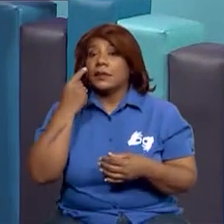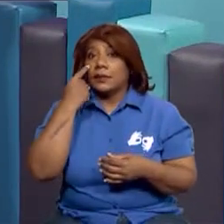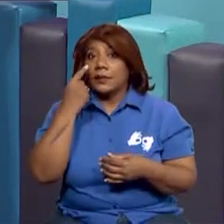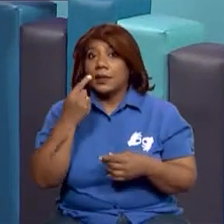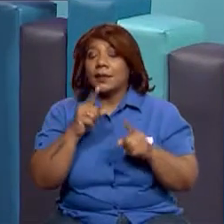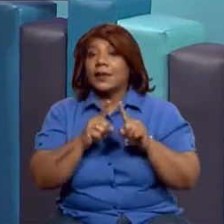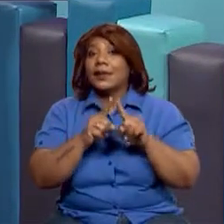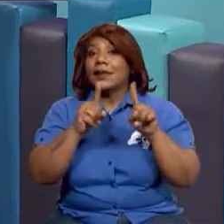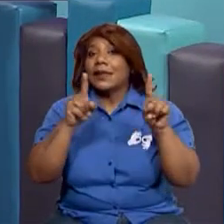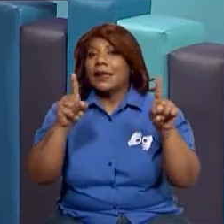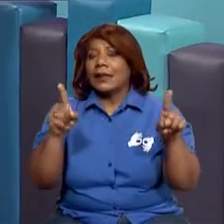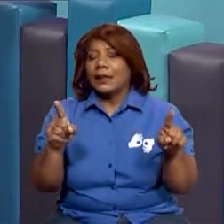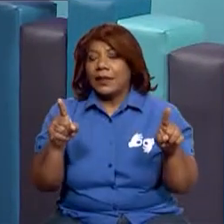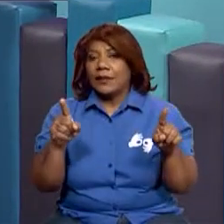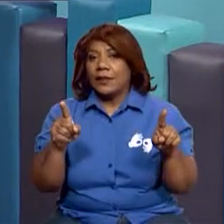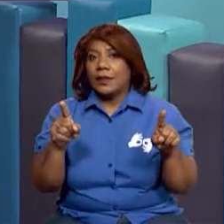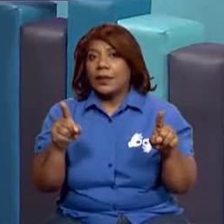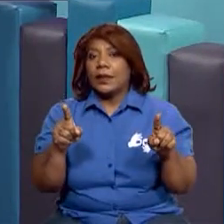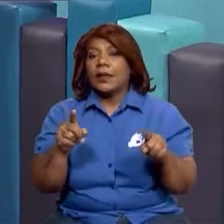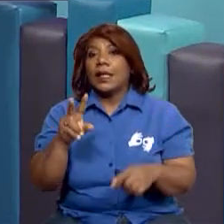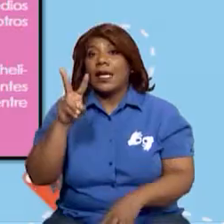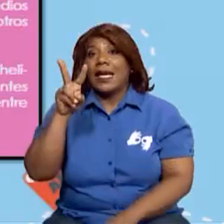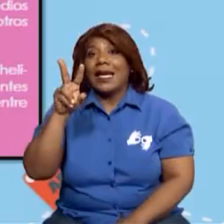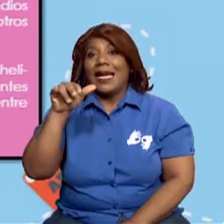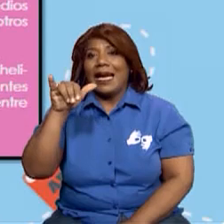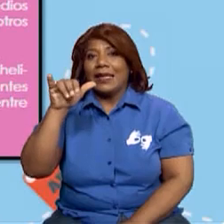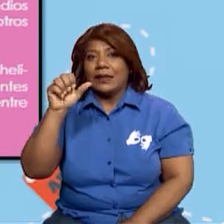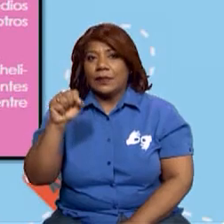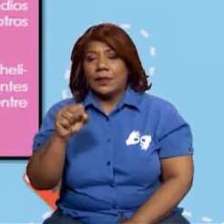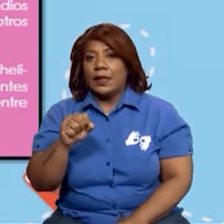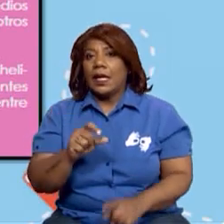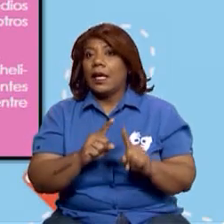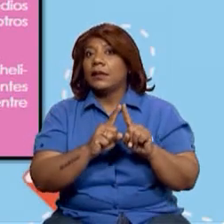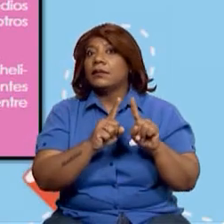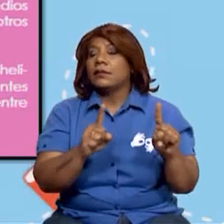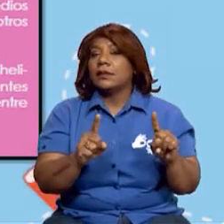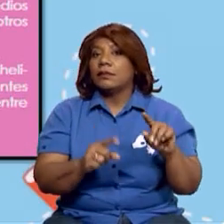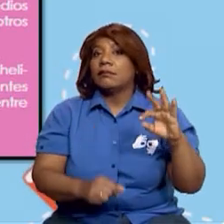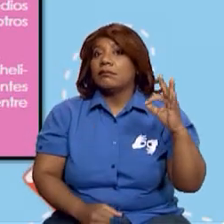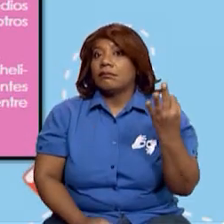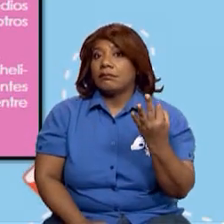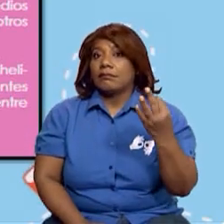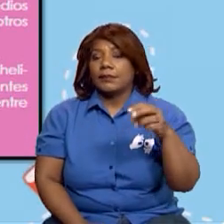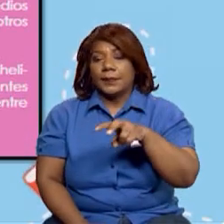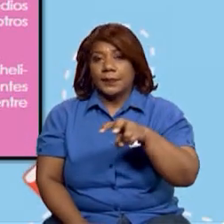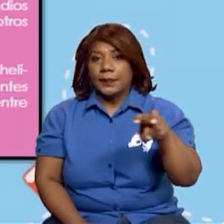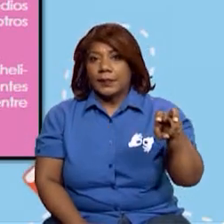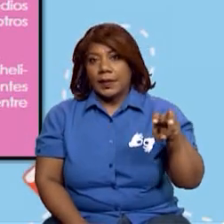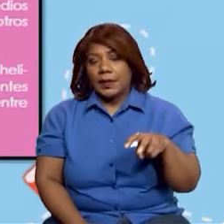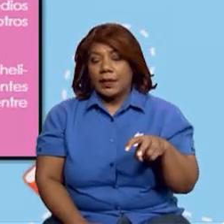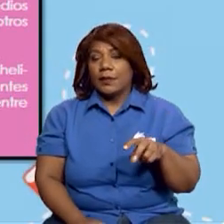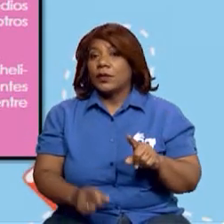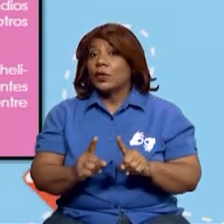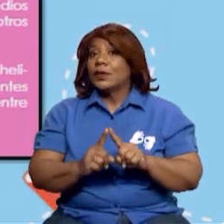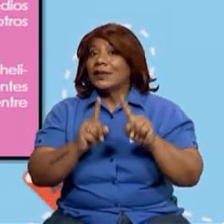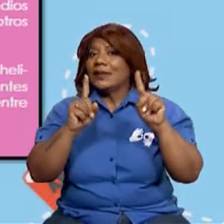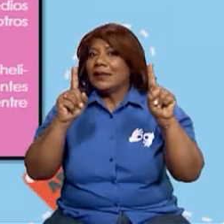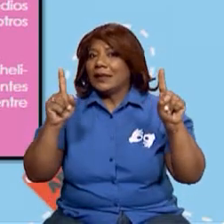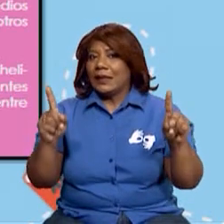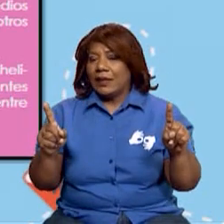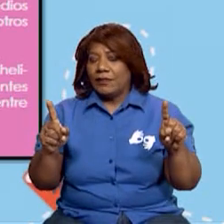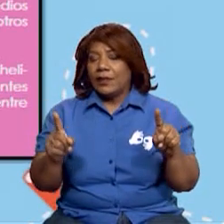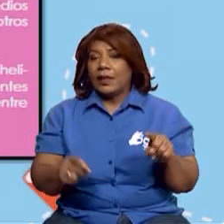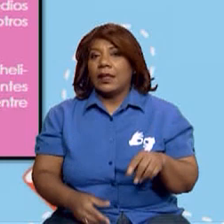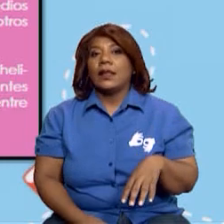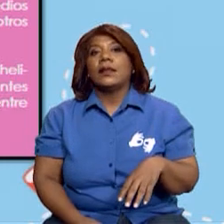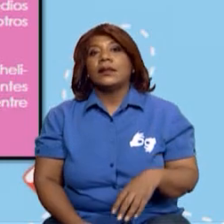diferencias entre vías y medios de transporte. Como ya lo estuvimos viendo, estas se clasifican